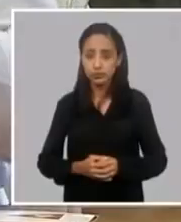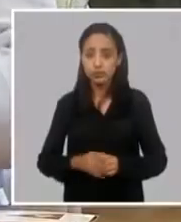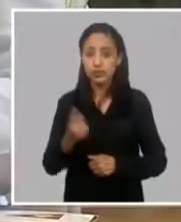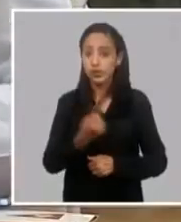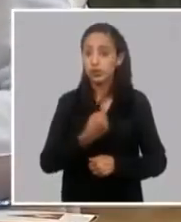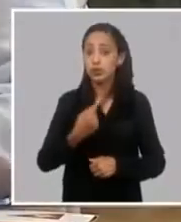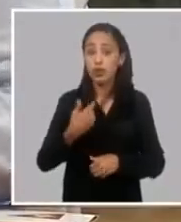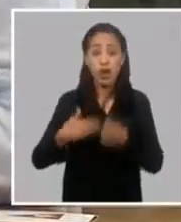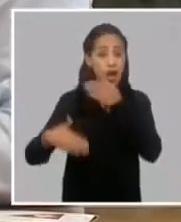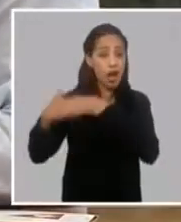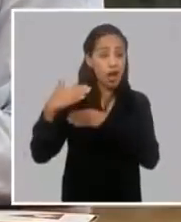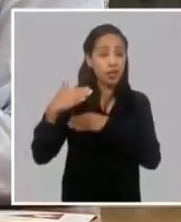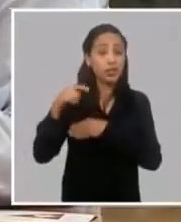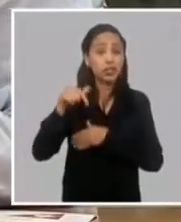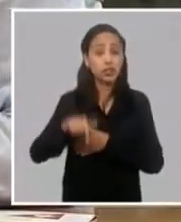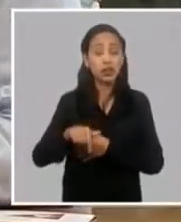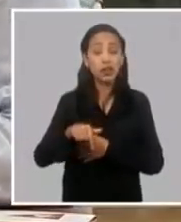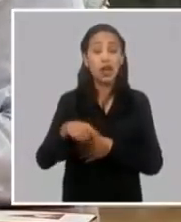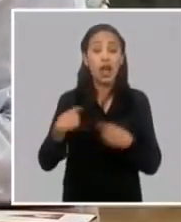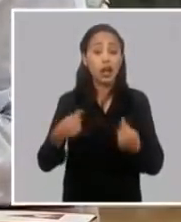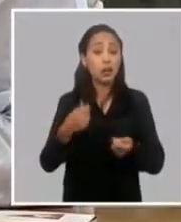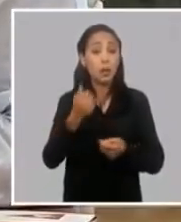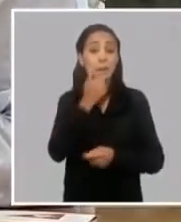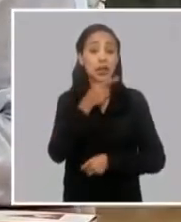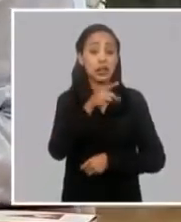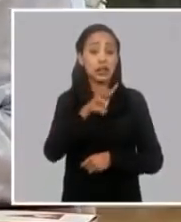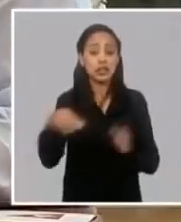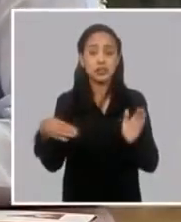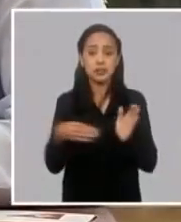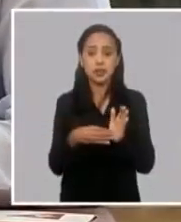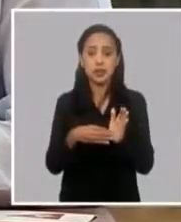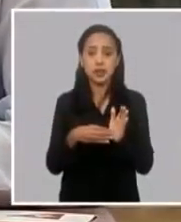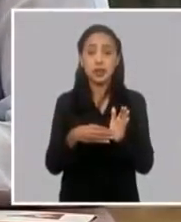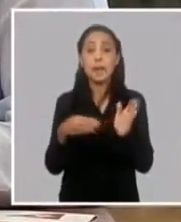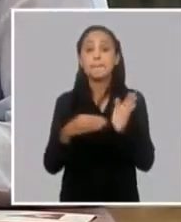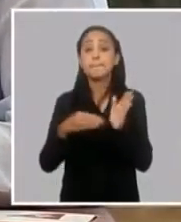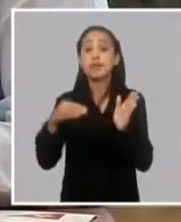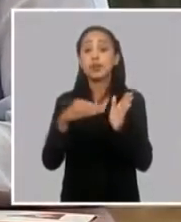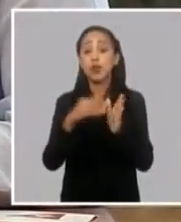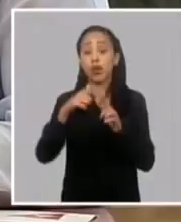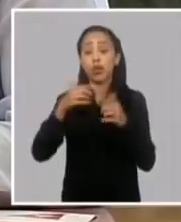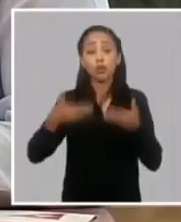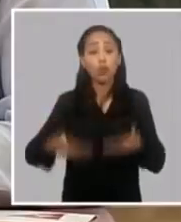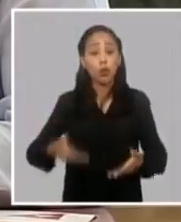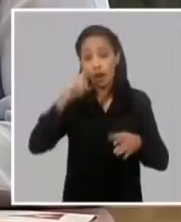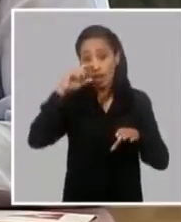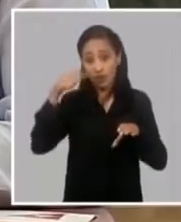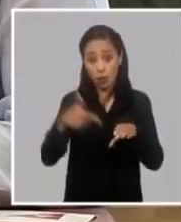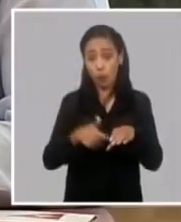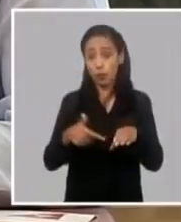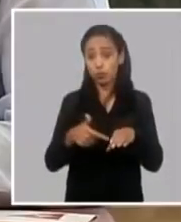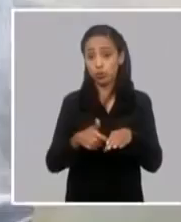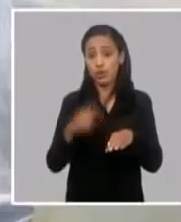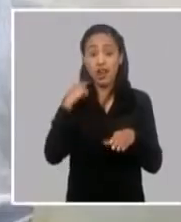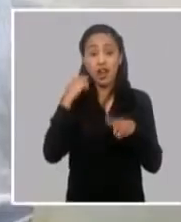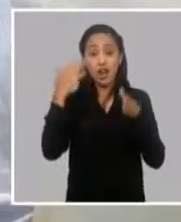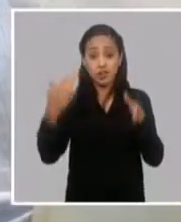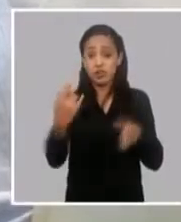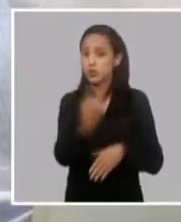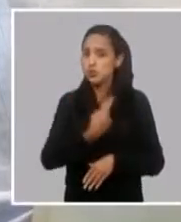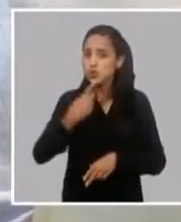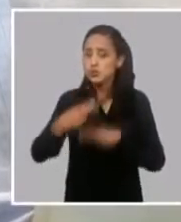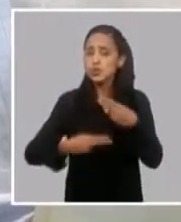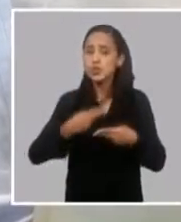Los recibíamos y malgastábamos más de 13 mil millones de toneladas de combustible al año. Pudimos